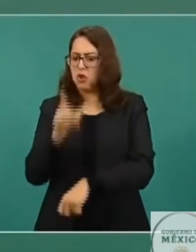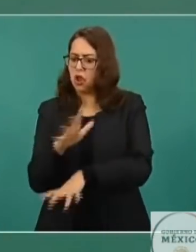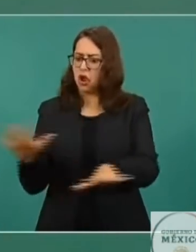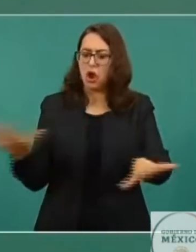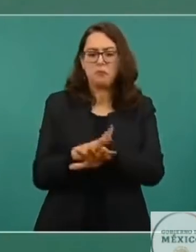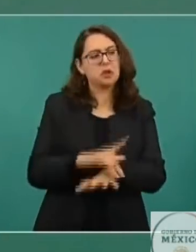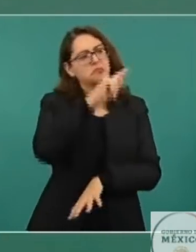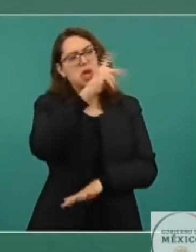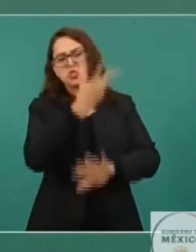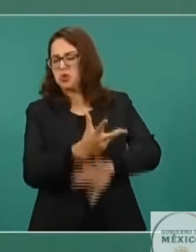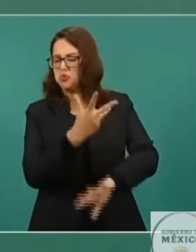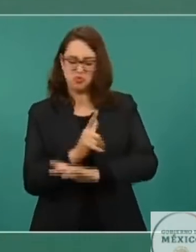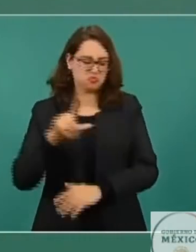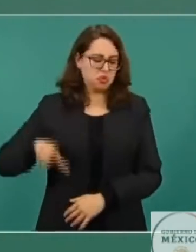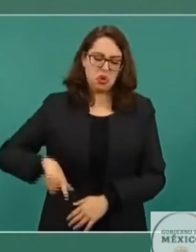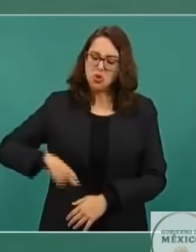no lo van a permitir,